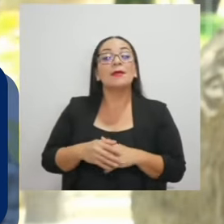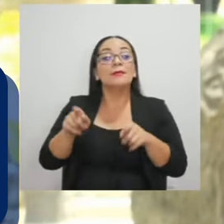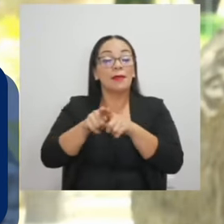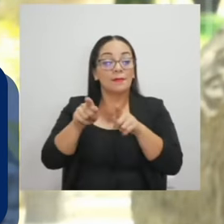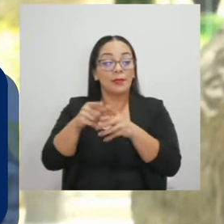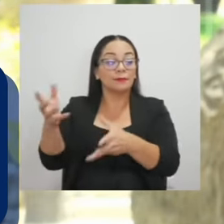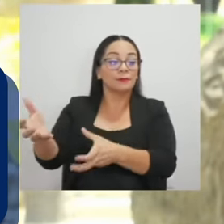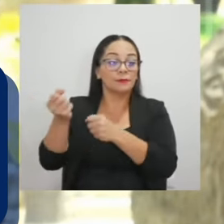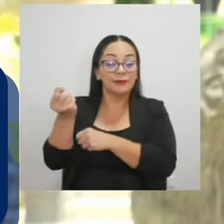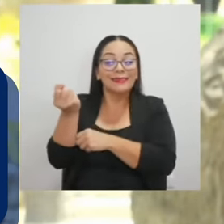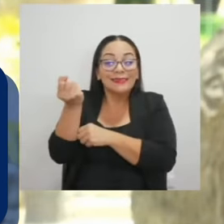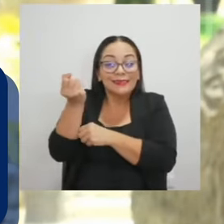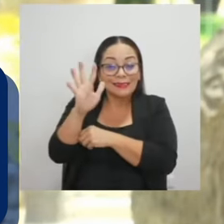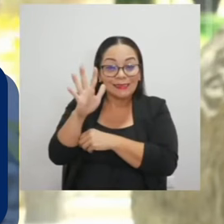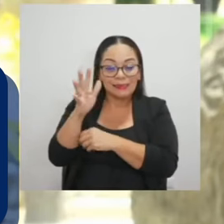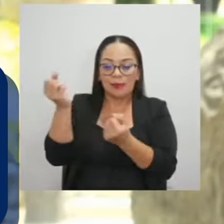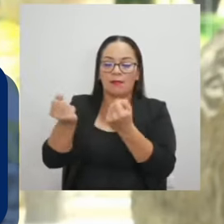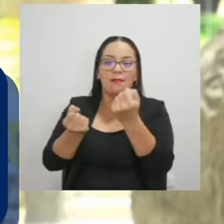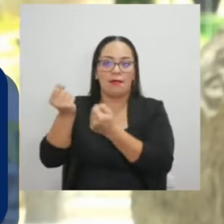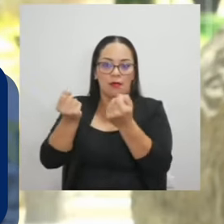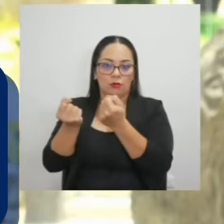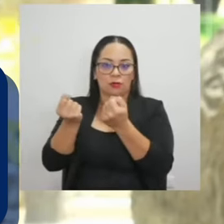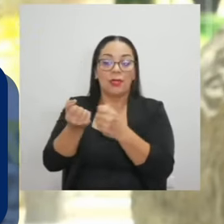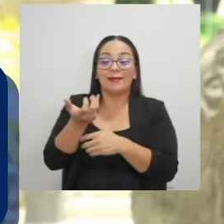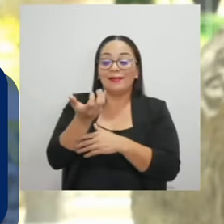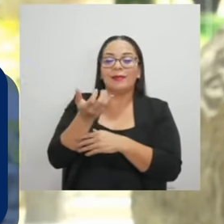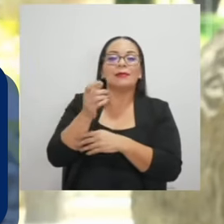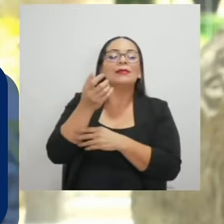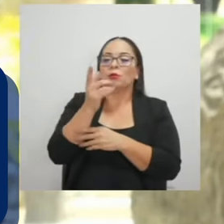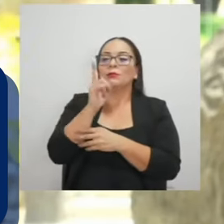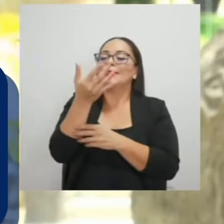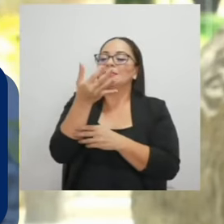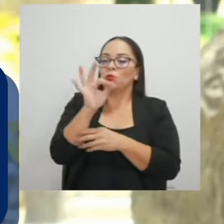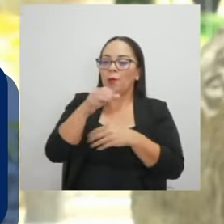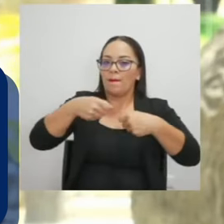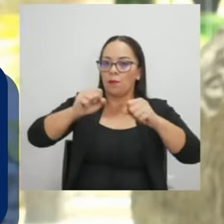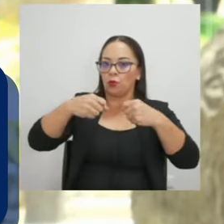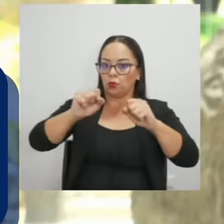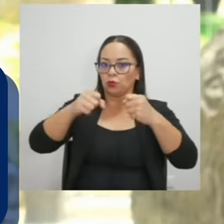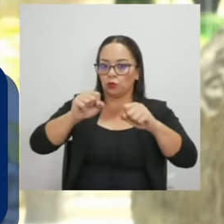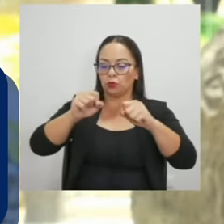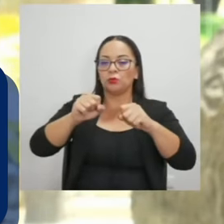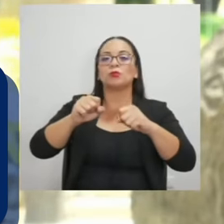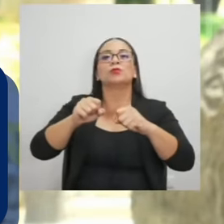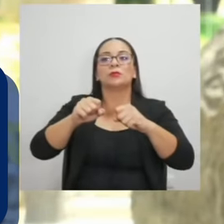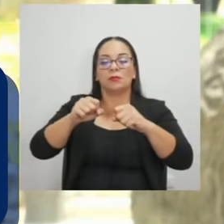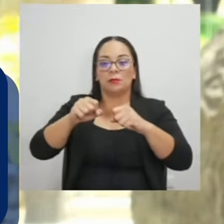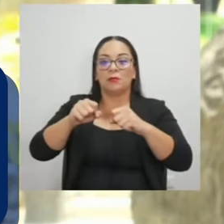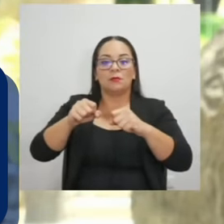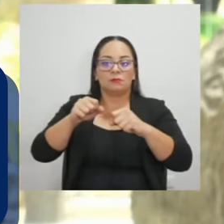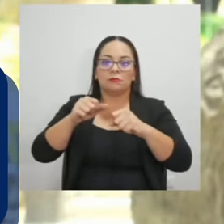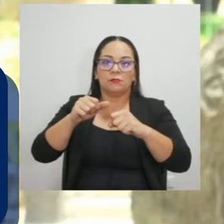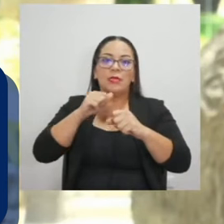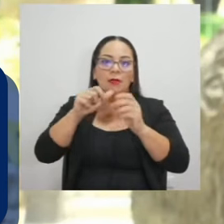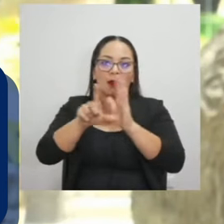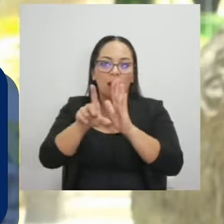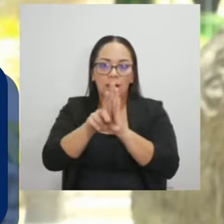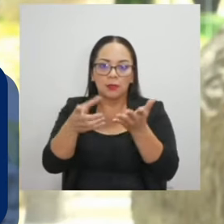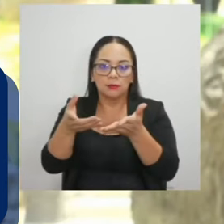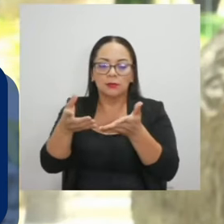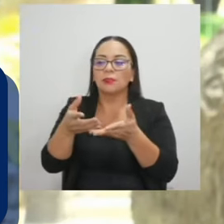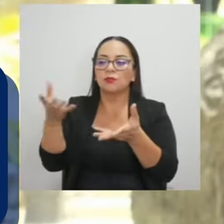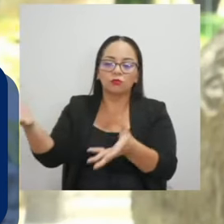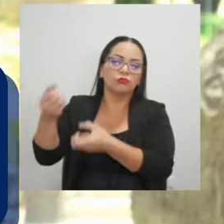15 automóviles, 19 motocicletas, con los cuales lo estamos despojando estos grupos de los medios, a través de los cuales se